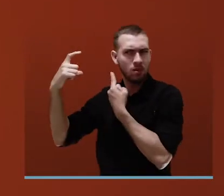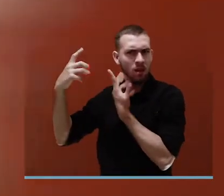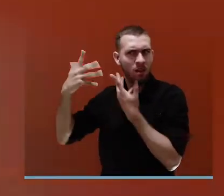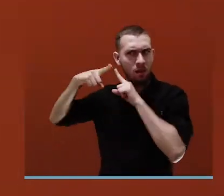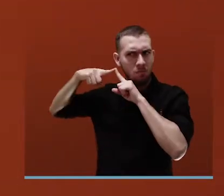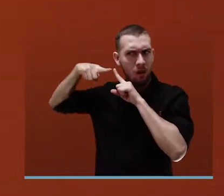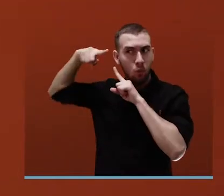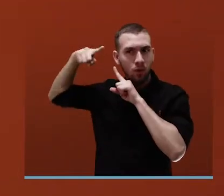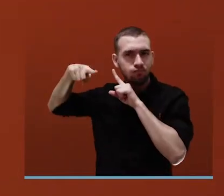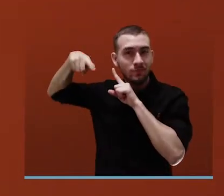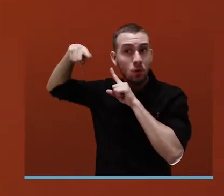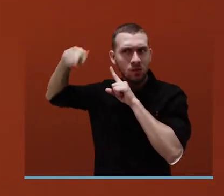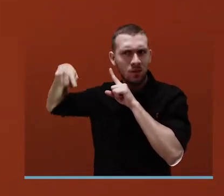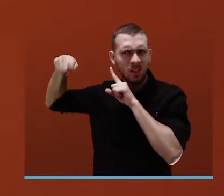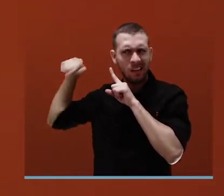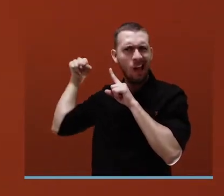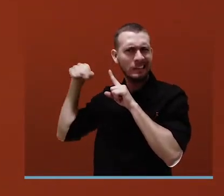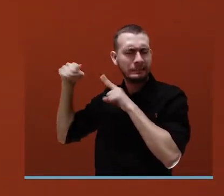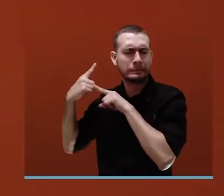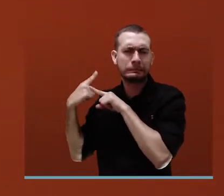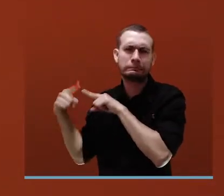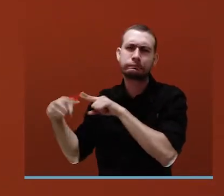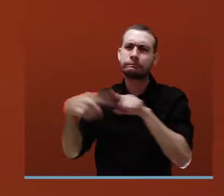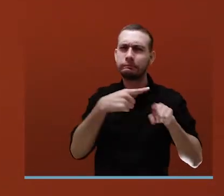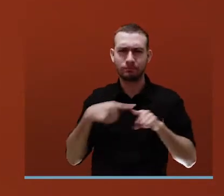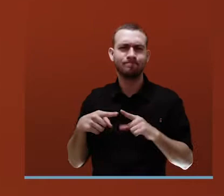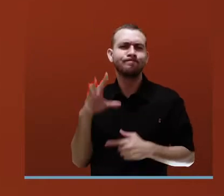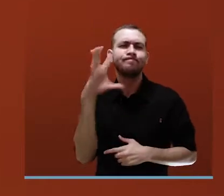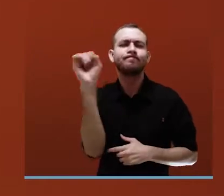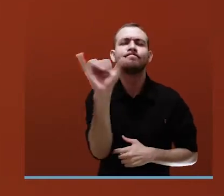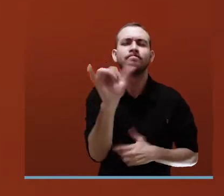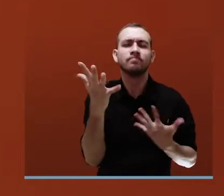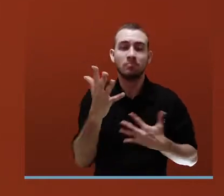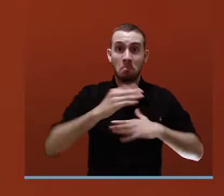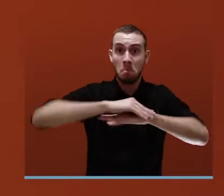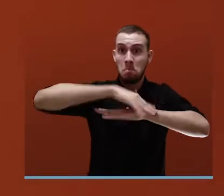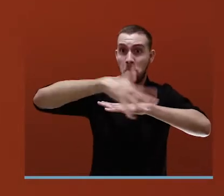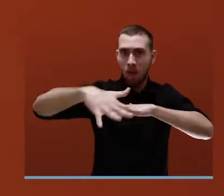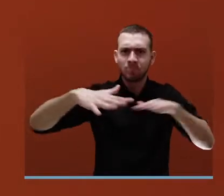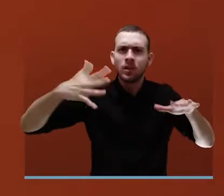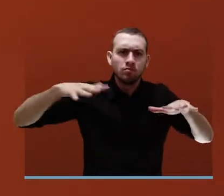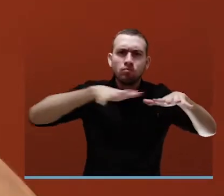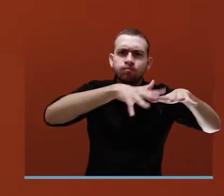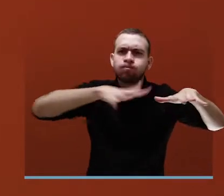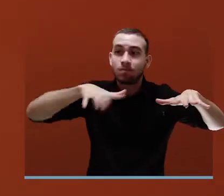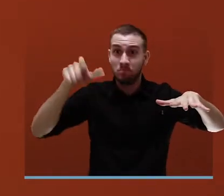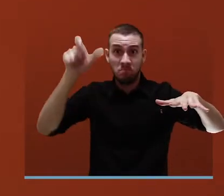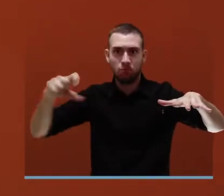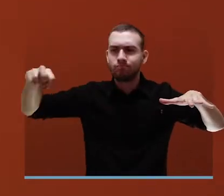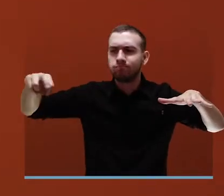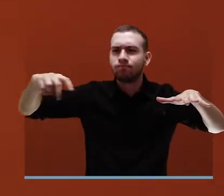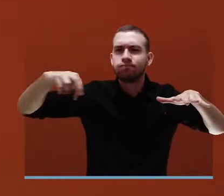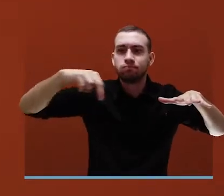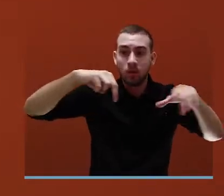las olas. Es como si al caminar en una piscina, las olas que vas generando están más cerca entre ellas en la dirección hacia la que te